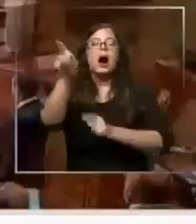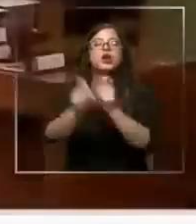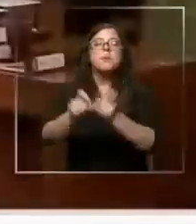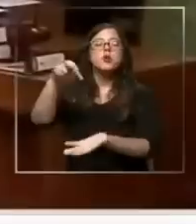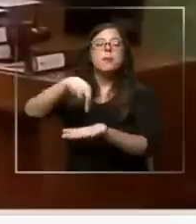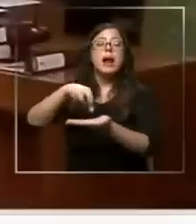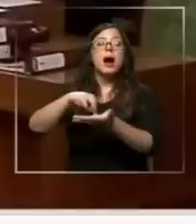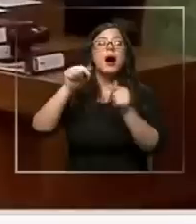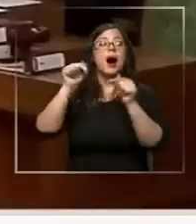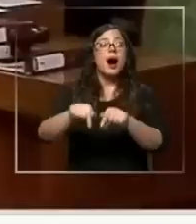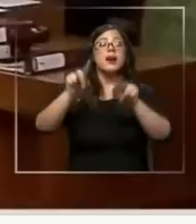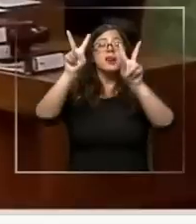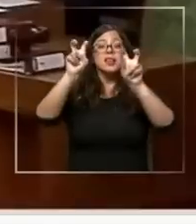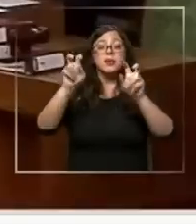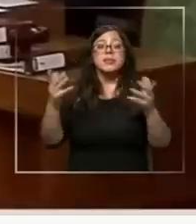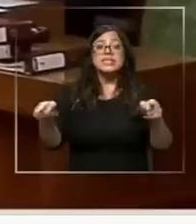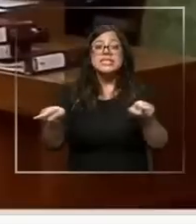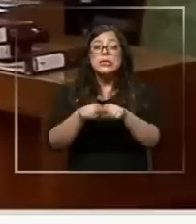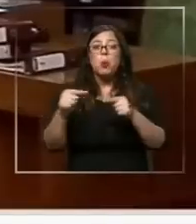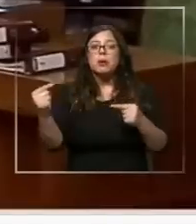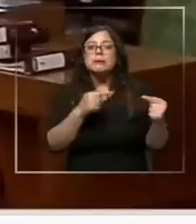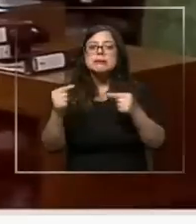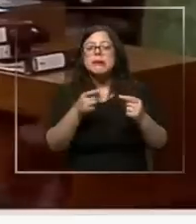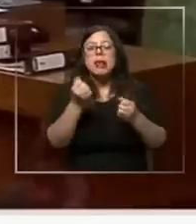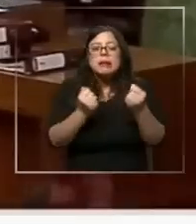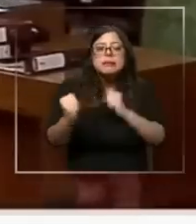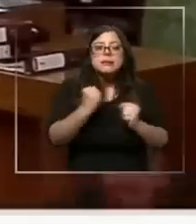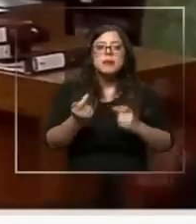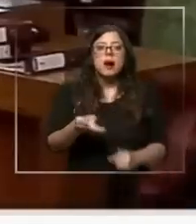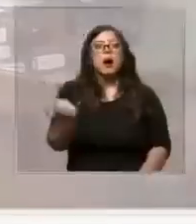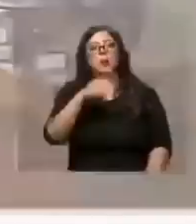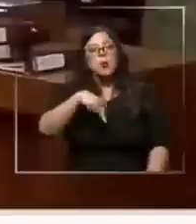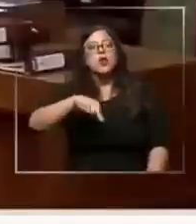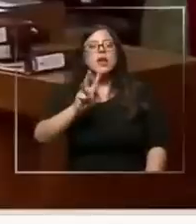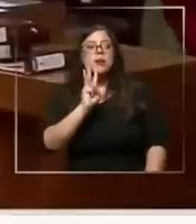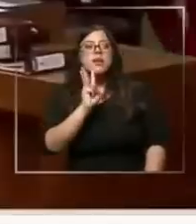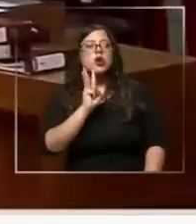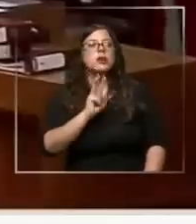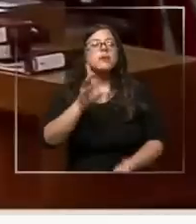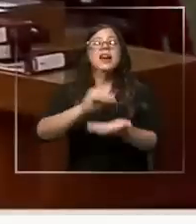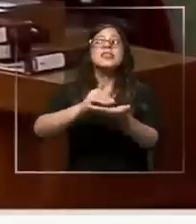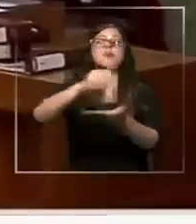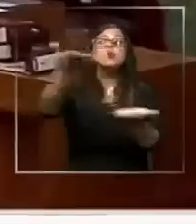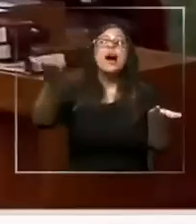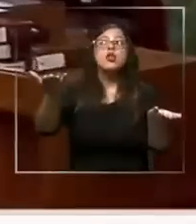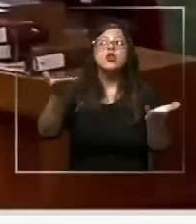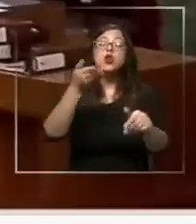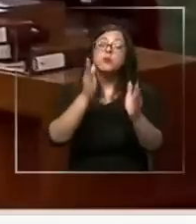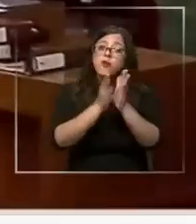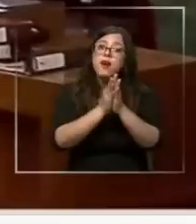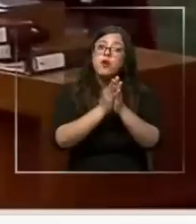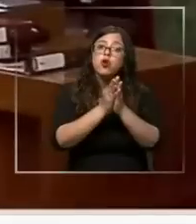Los ánimos en la Cámara se pusieron tensos otra vez este miércoles. Diputado, lo llama al orden,